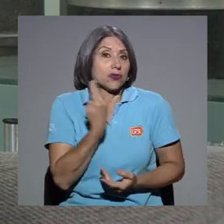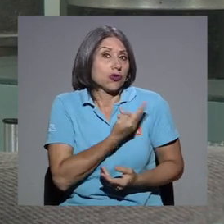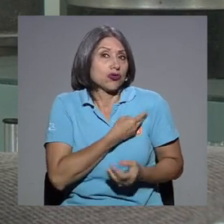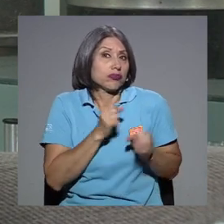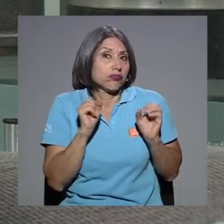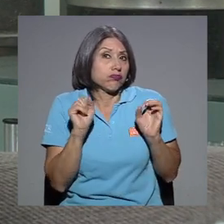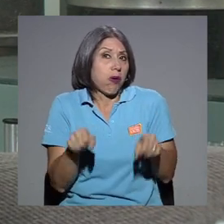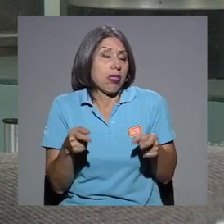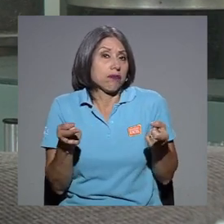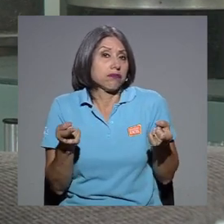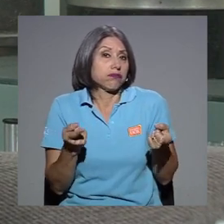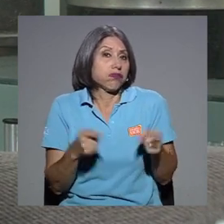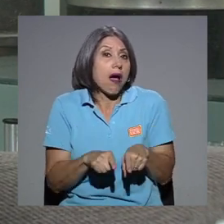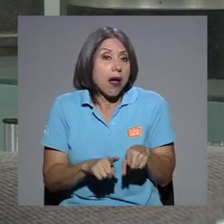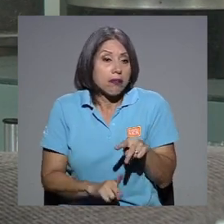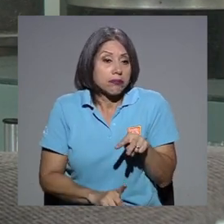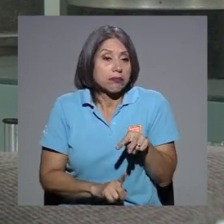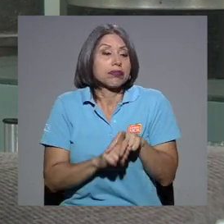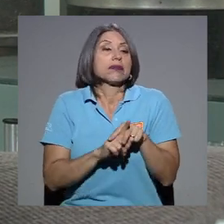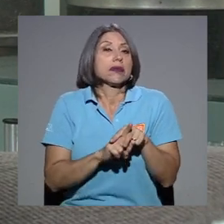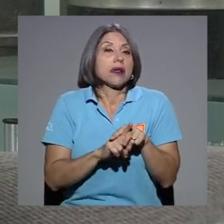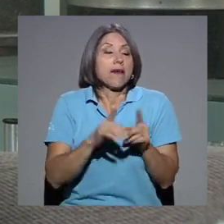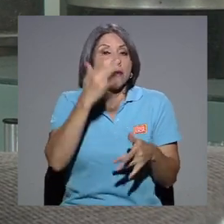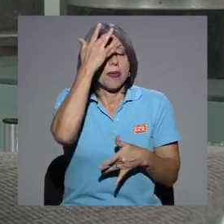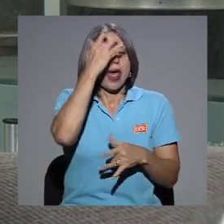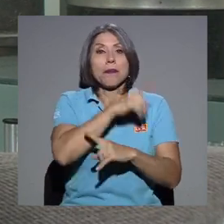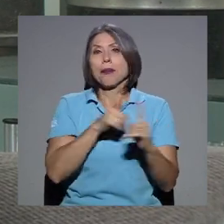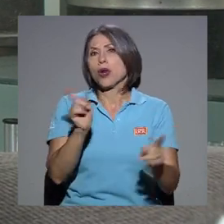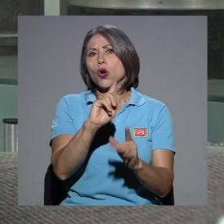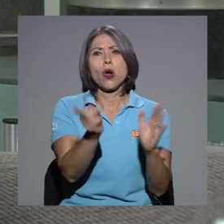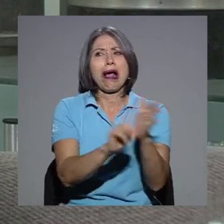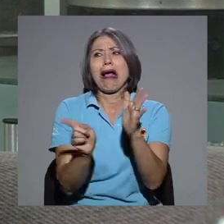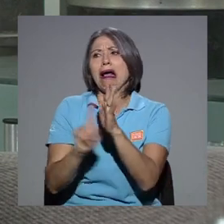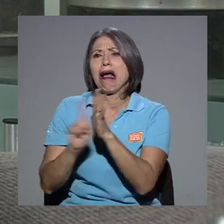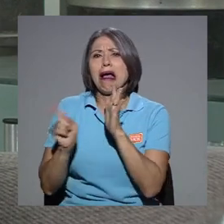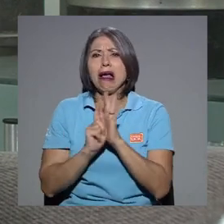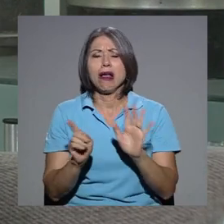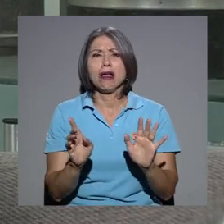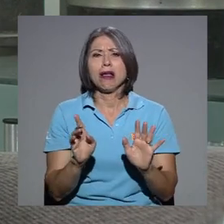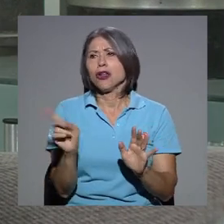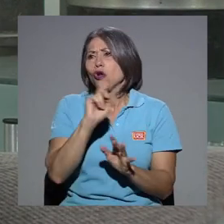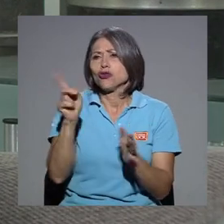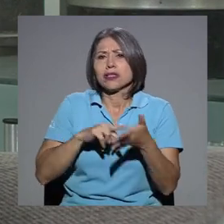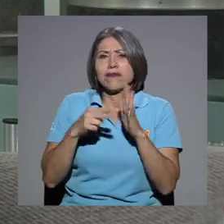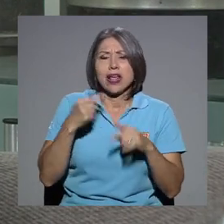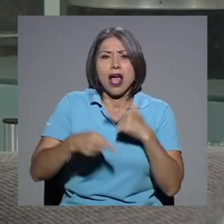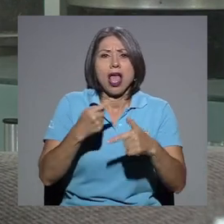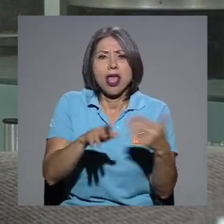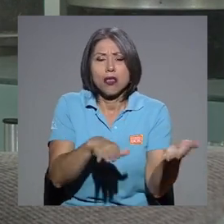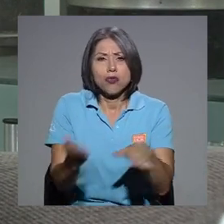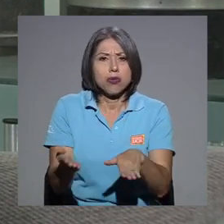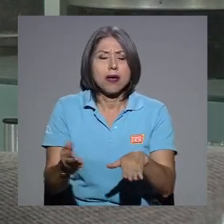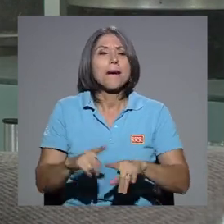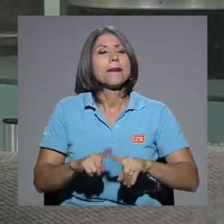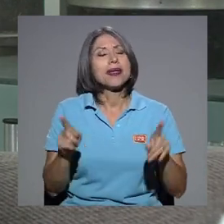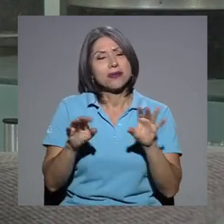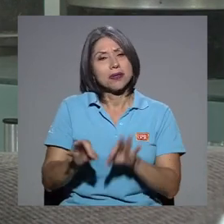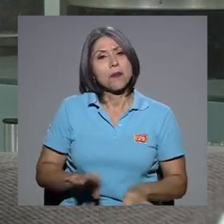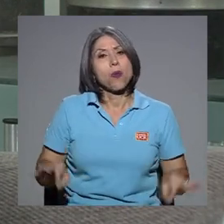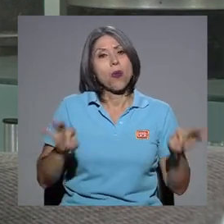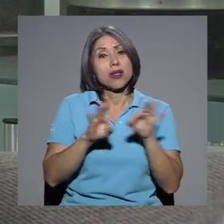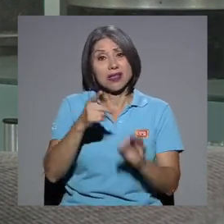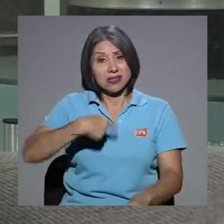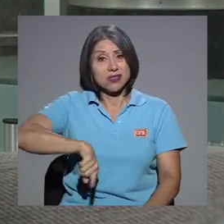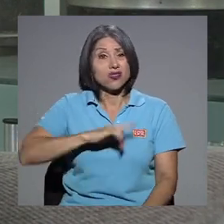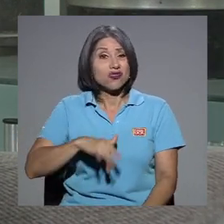expuestos a que puede aparecer, pero no causar alarma, como indica la autora Corrales, no es que nos vamos a morir. Pero sí es importante que